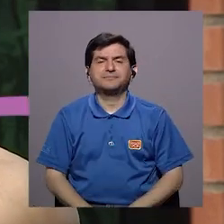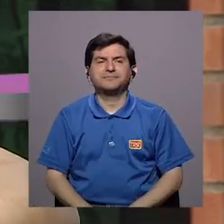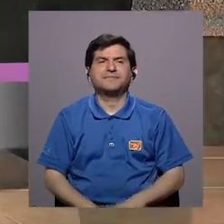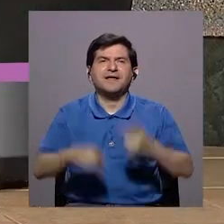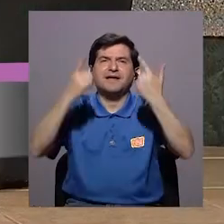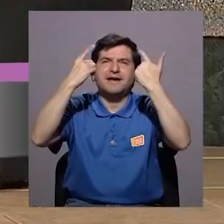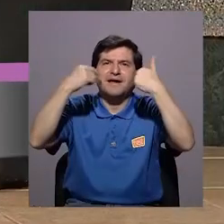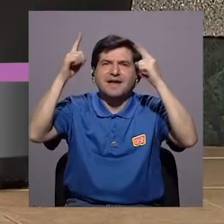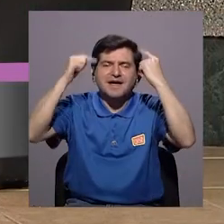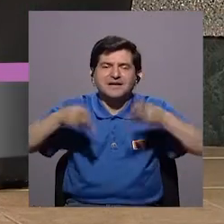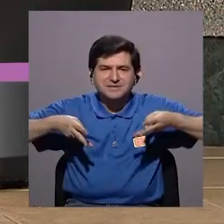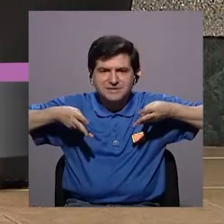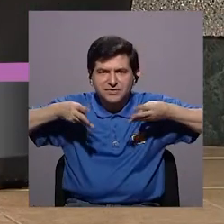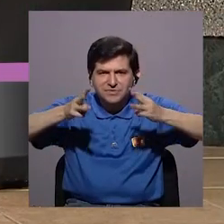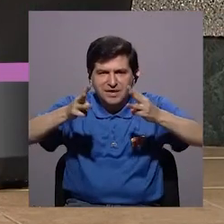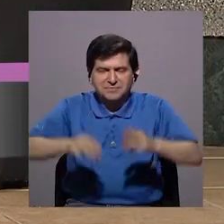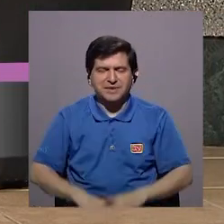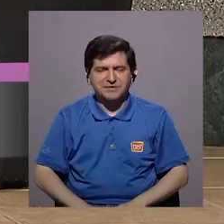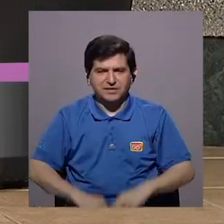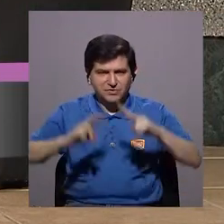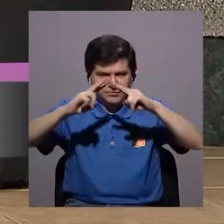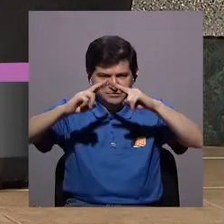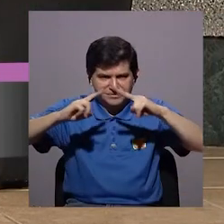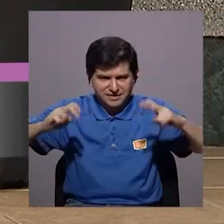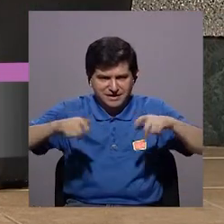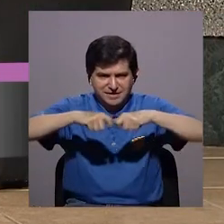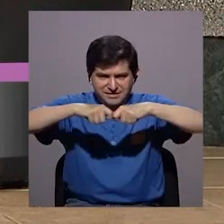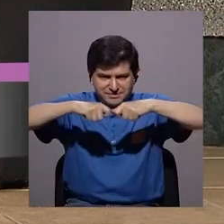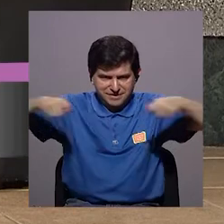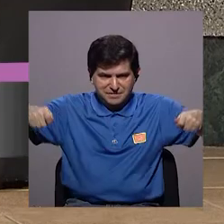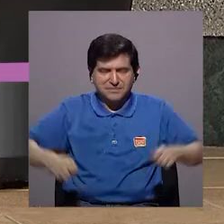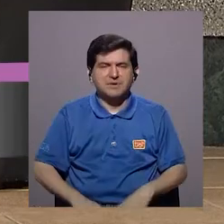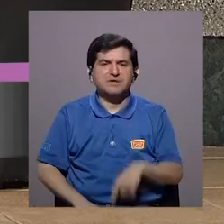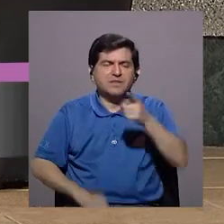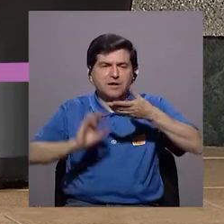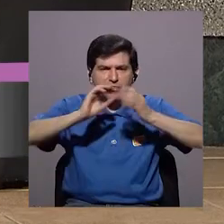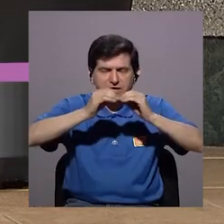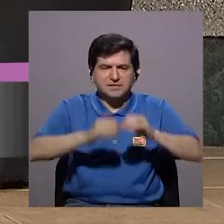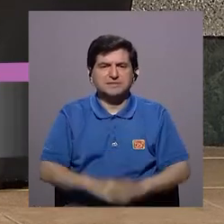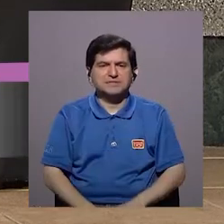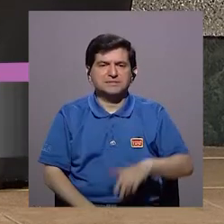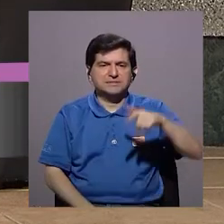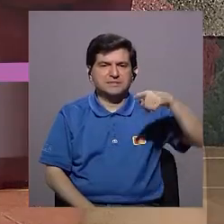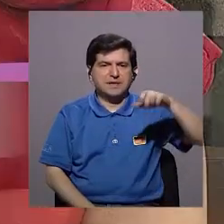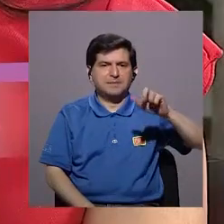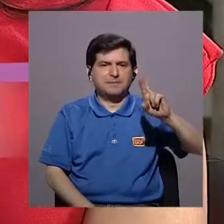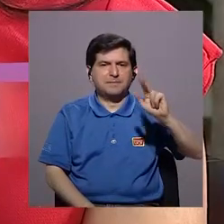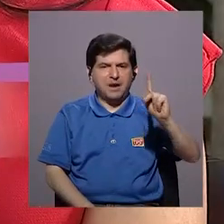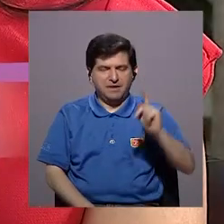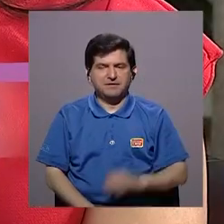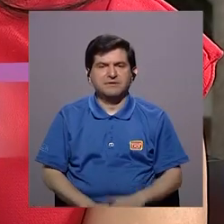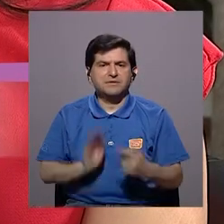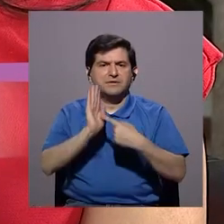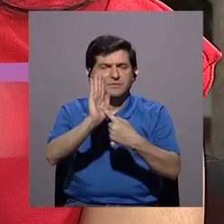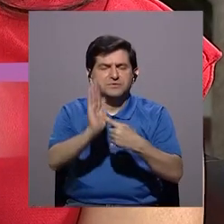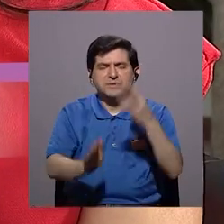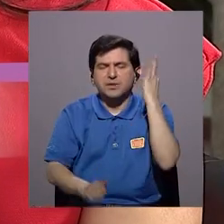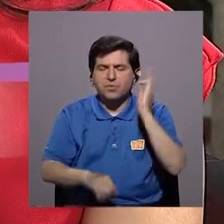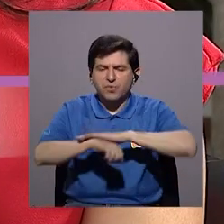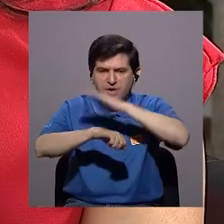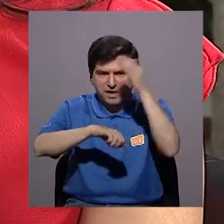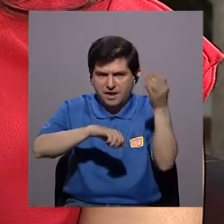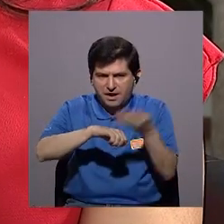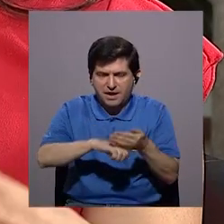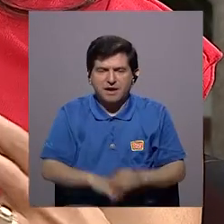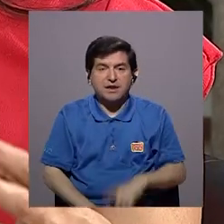La efectividad de los métodos anticonceptivos, bueno, está medido. Básicamente, hay un índice que se llama índice de PERC que lo que mide es cuántas